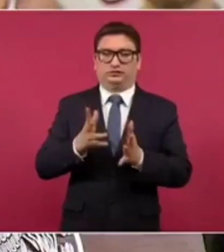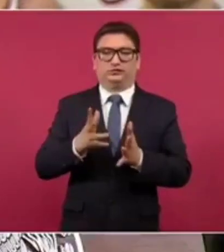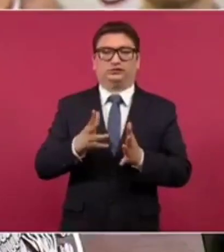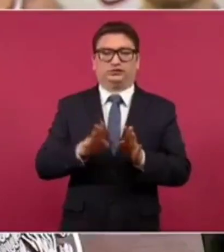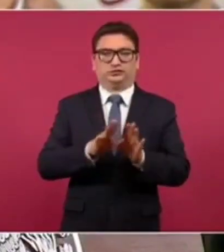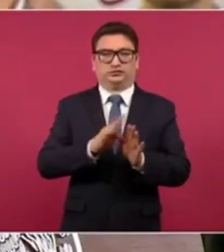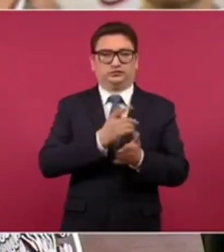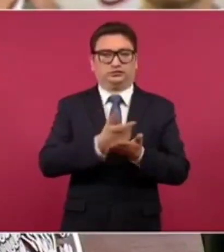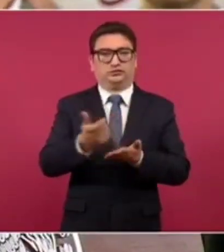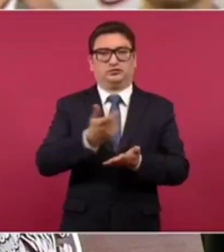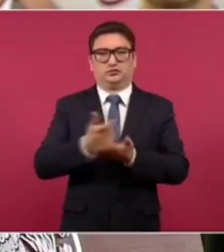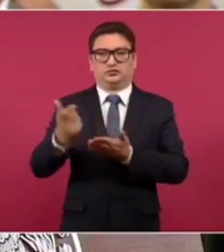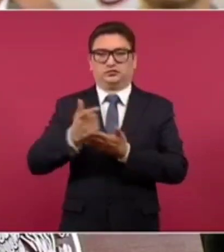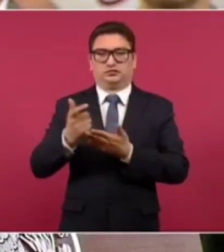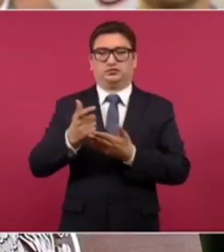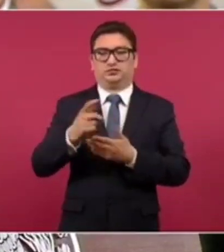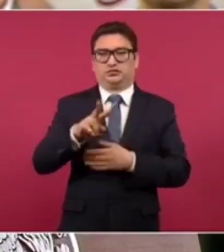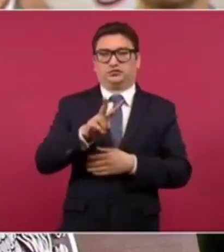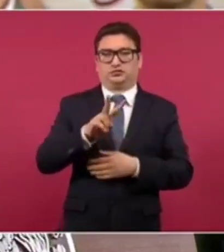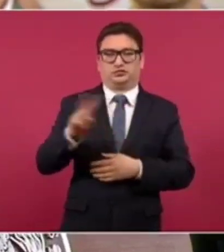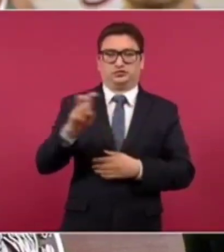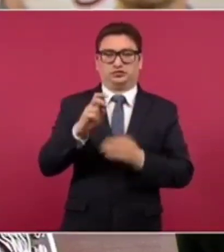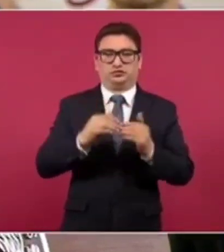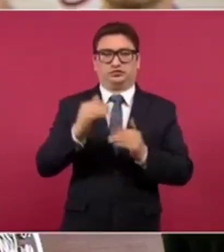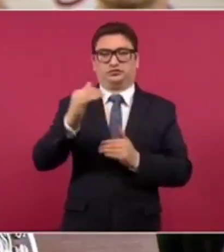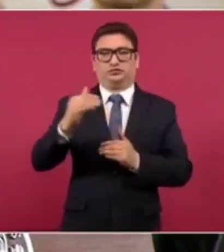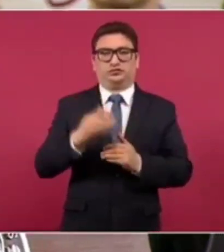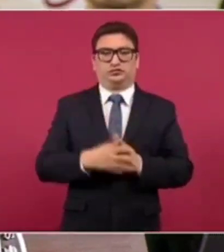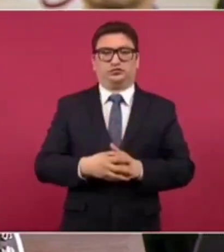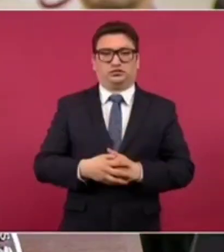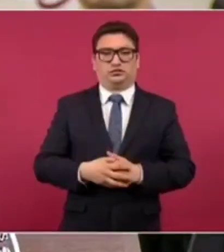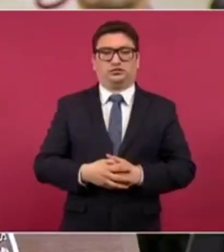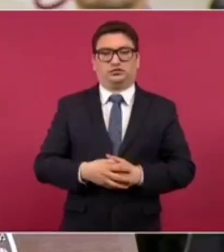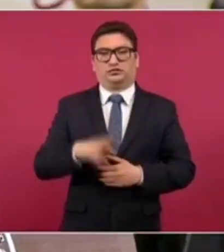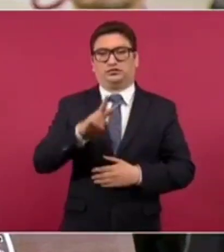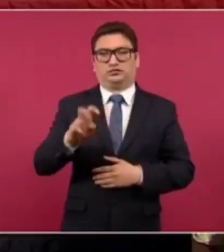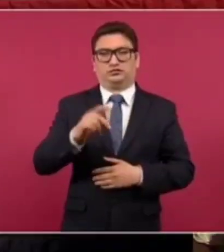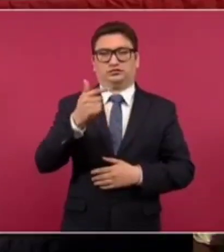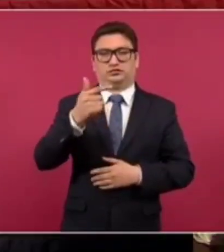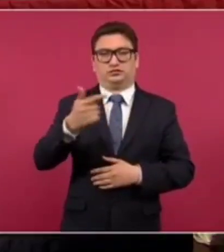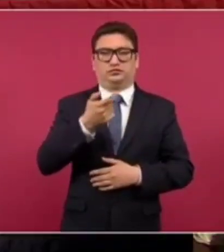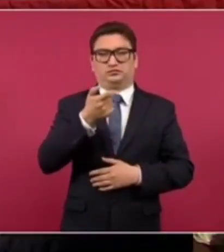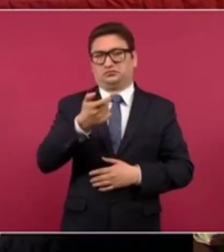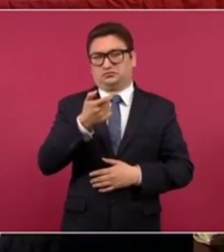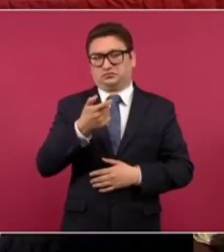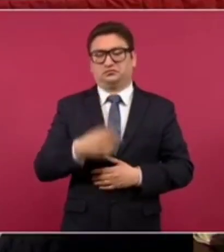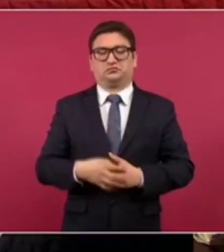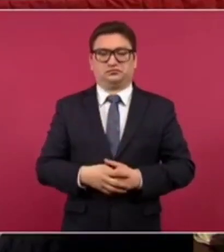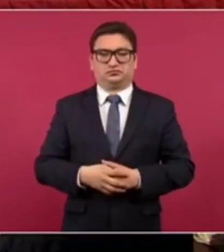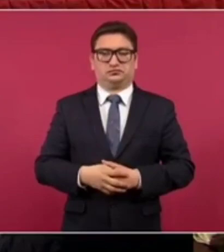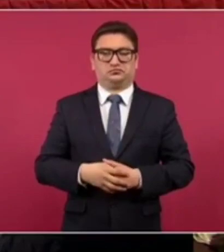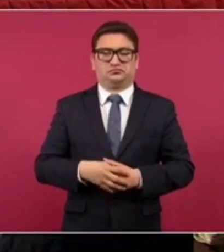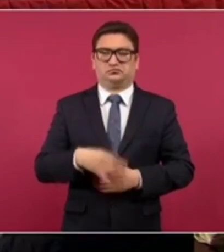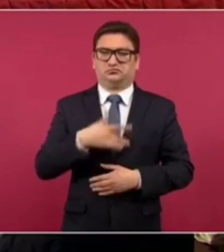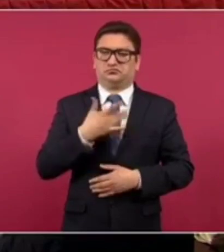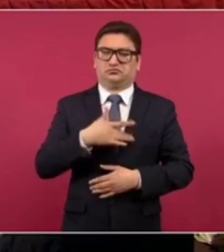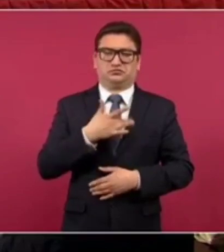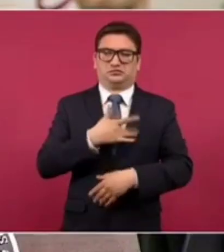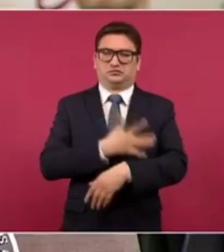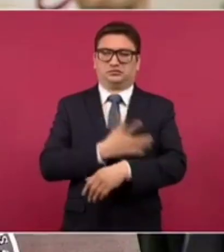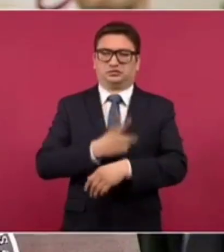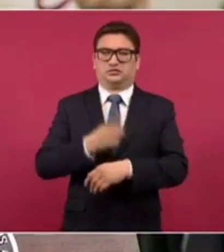un salario que rebasa los 200 pesos, que estamos en 207 pesos, sinceramente, para